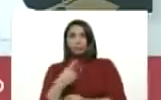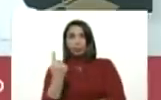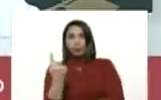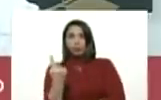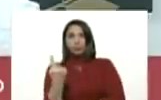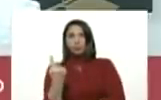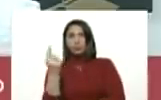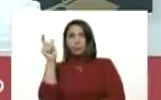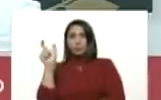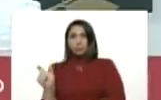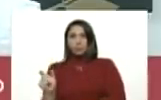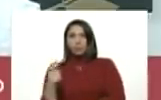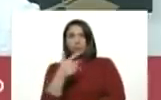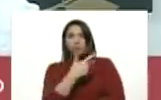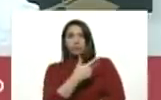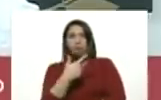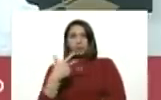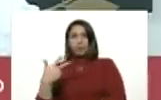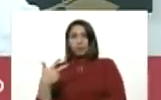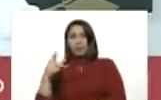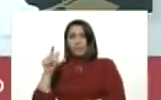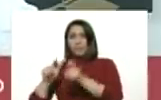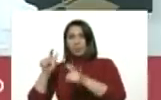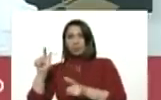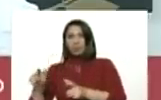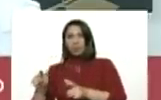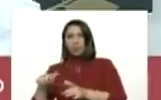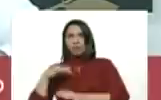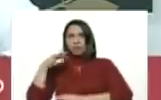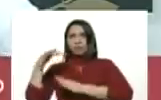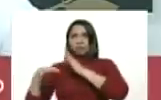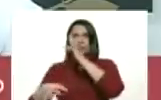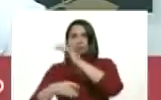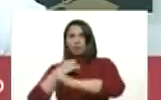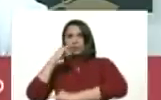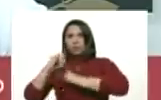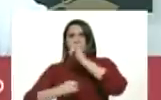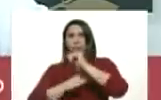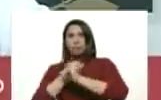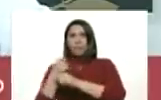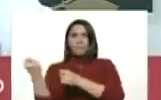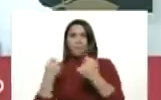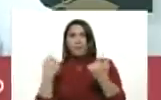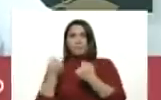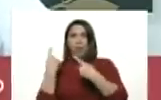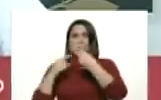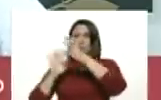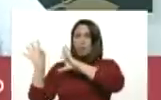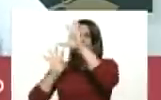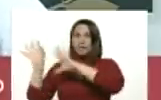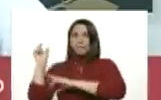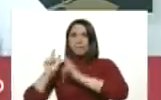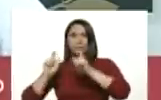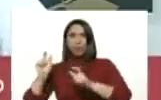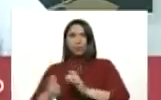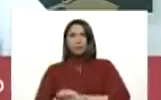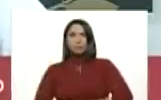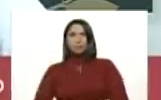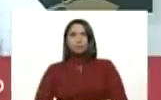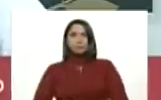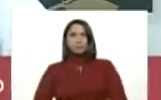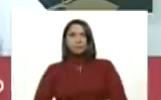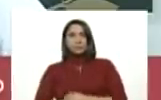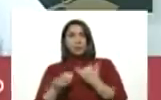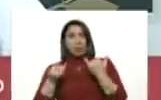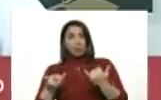Y 33 casos de transmisión internacional importados del extranjero. Del extranjero. Que